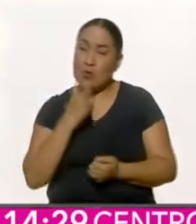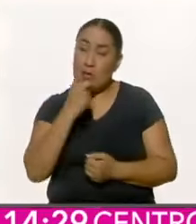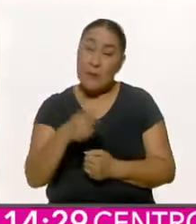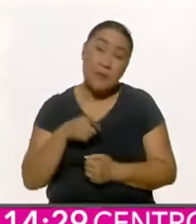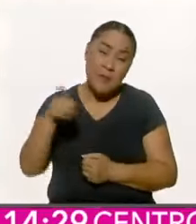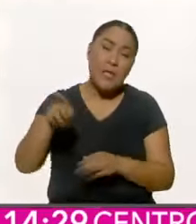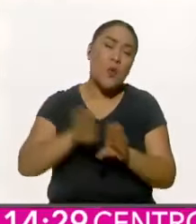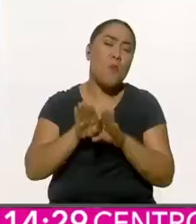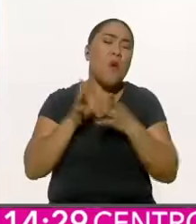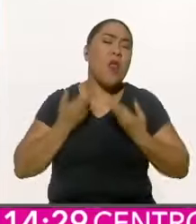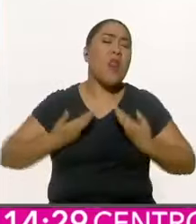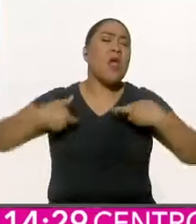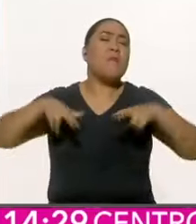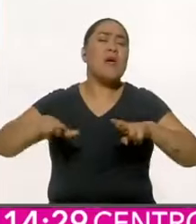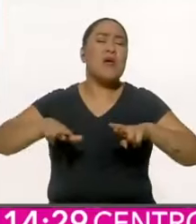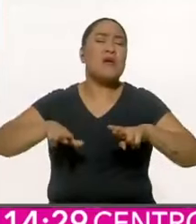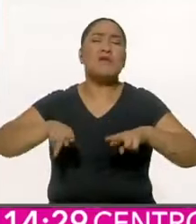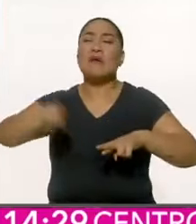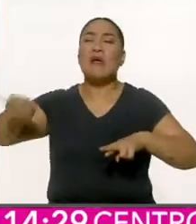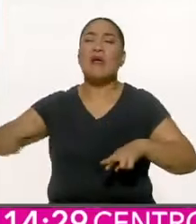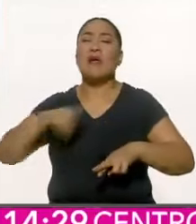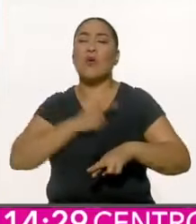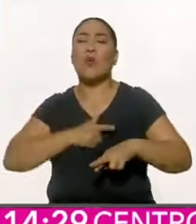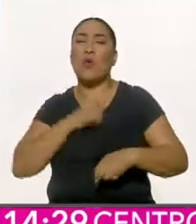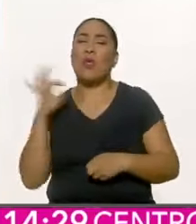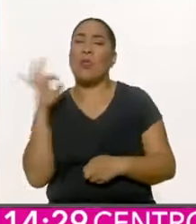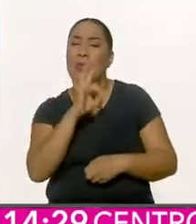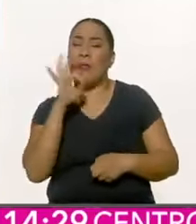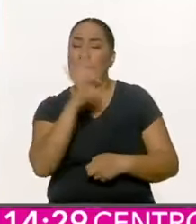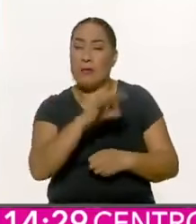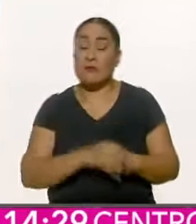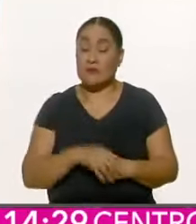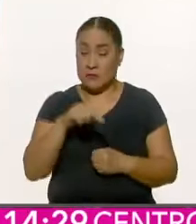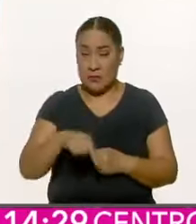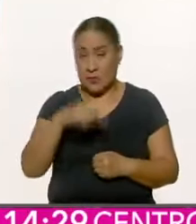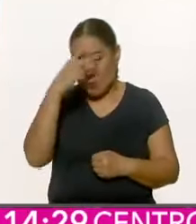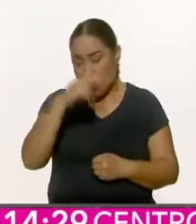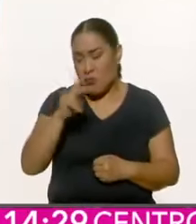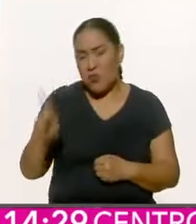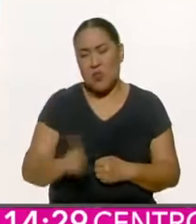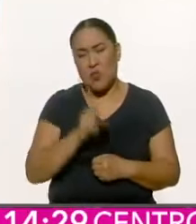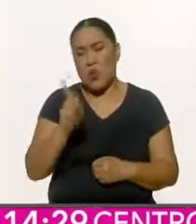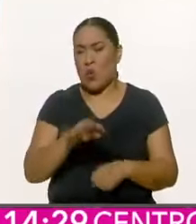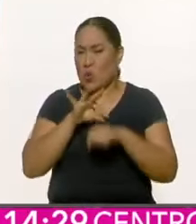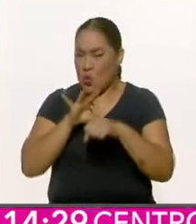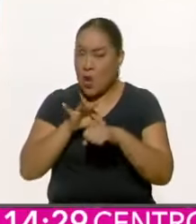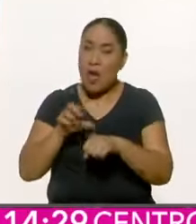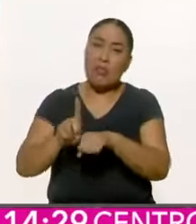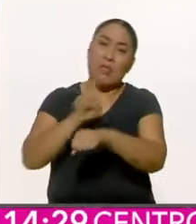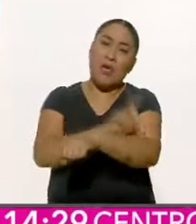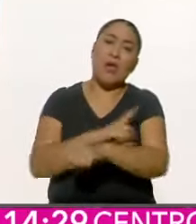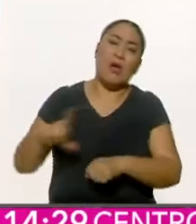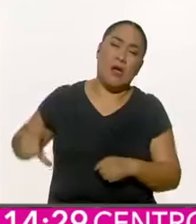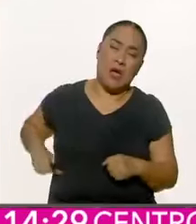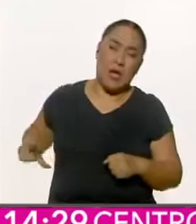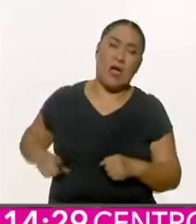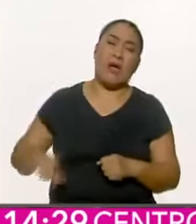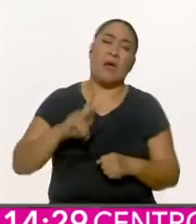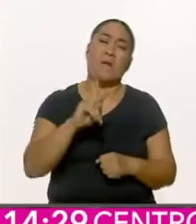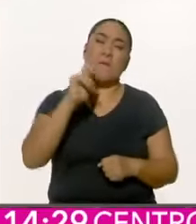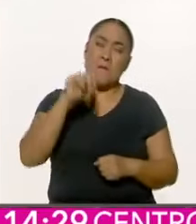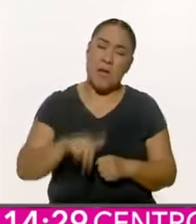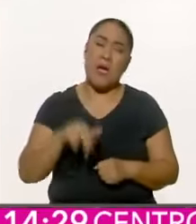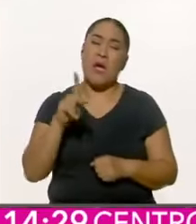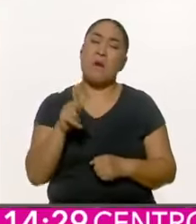representa a los victimarios. Este pueblo que ha sufrido en carne propia a los gobiernos del PAN y del PRI,